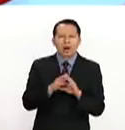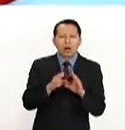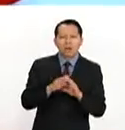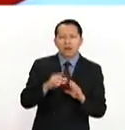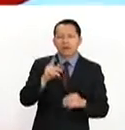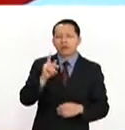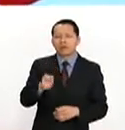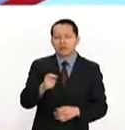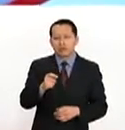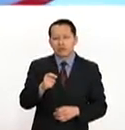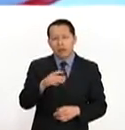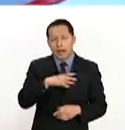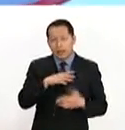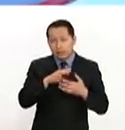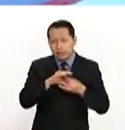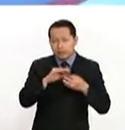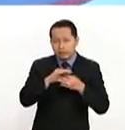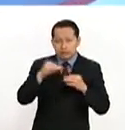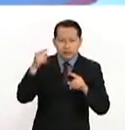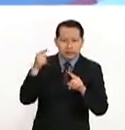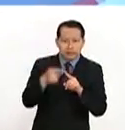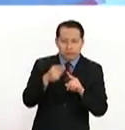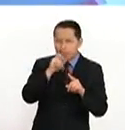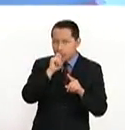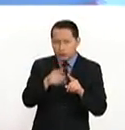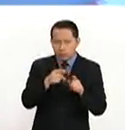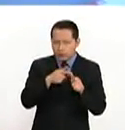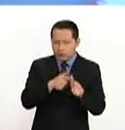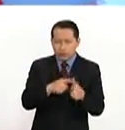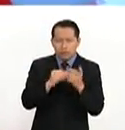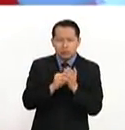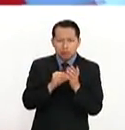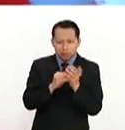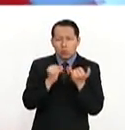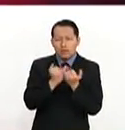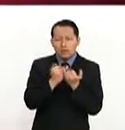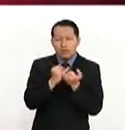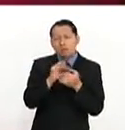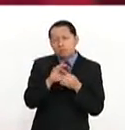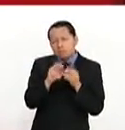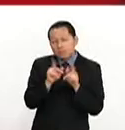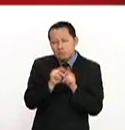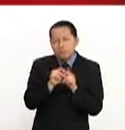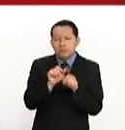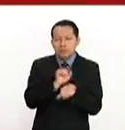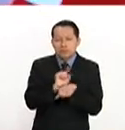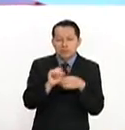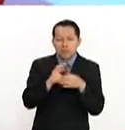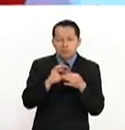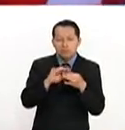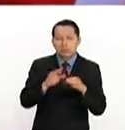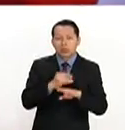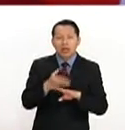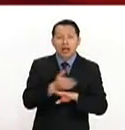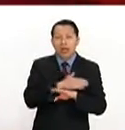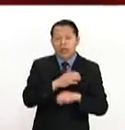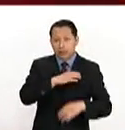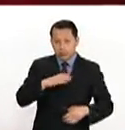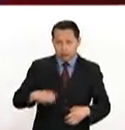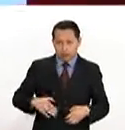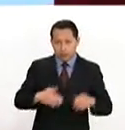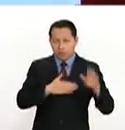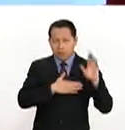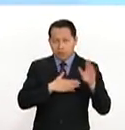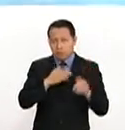discursivas, también habló de, pues, y de manera muy breve habló de que construirá, obviamente porque fue una promesa de campaña el